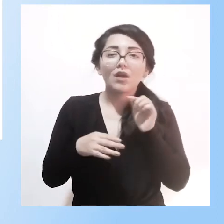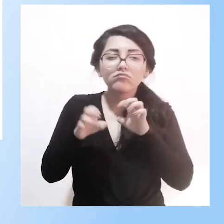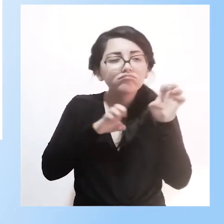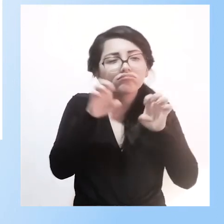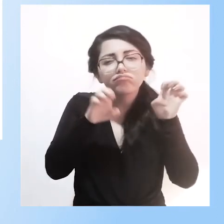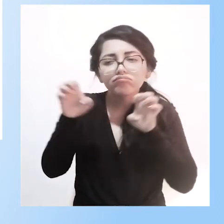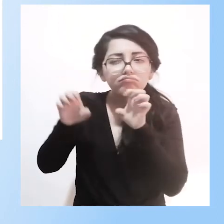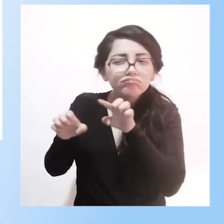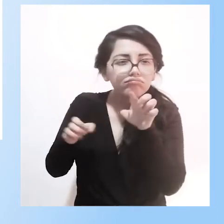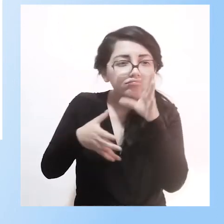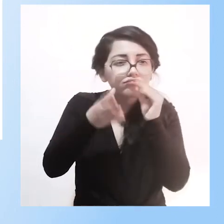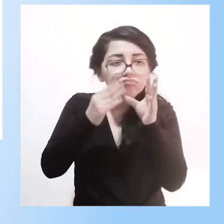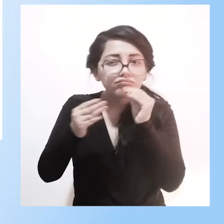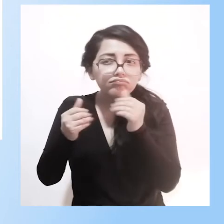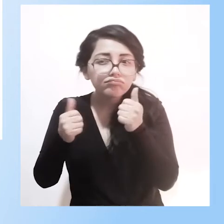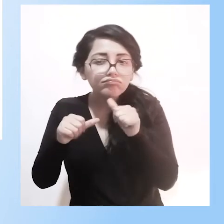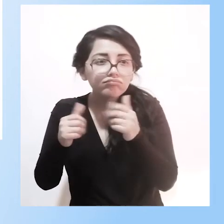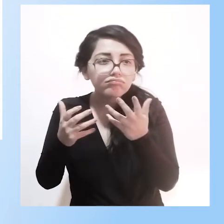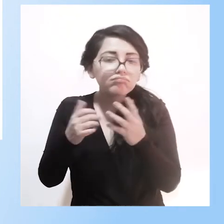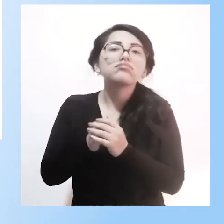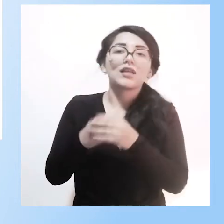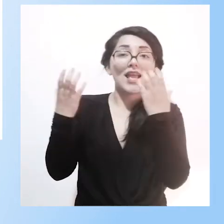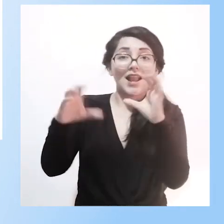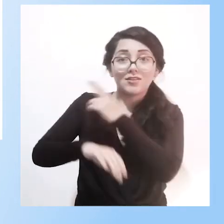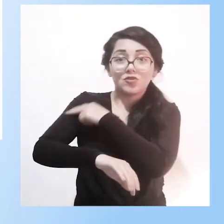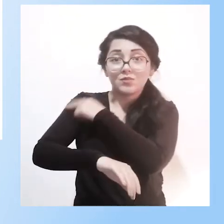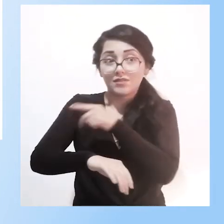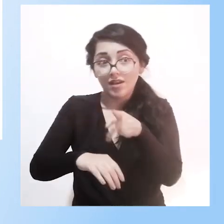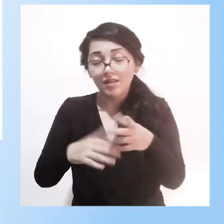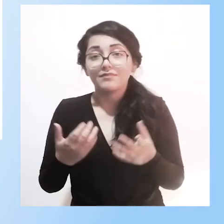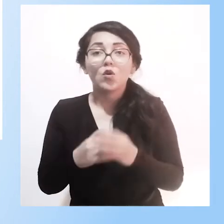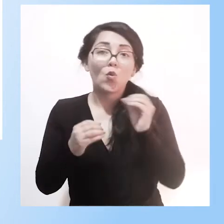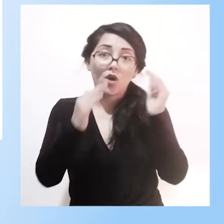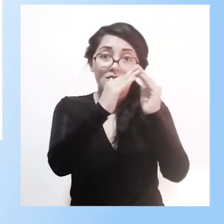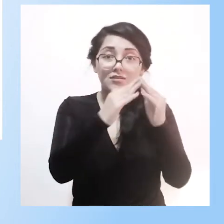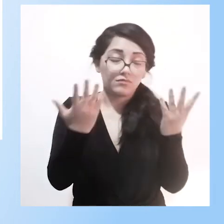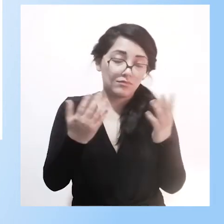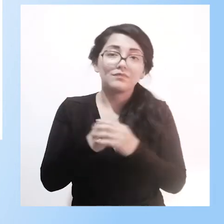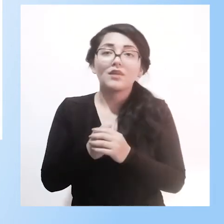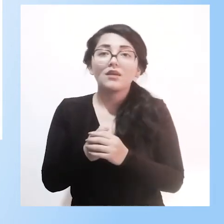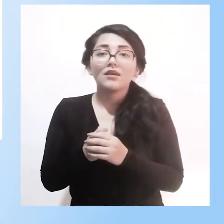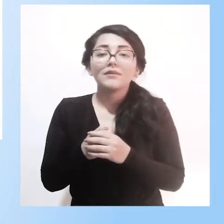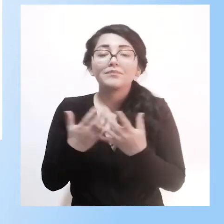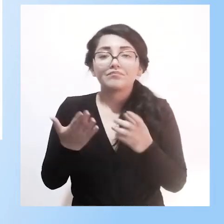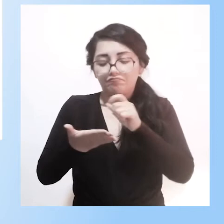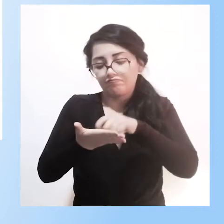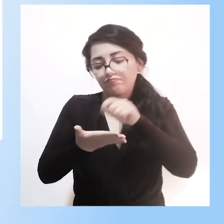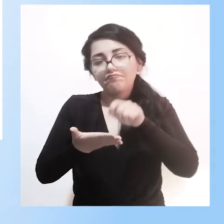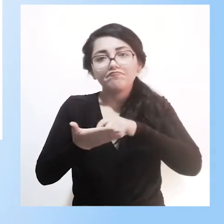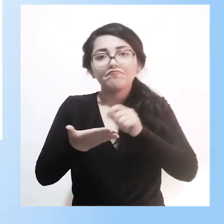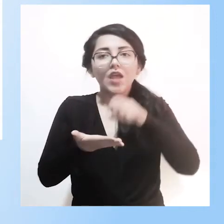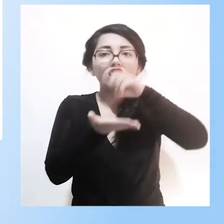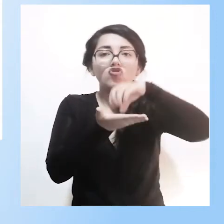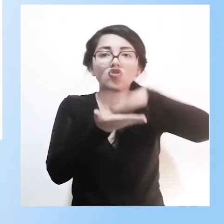estudiantes durante su permanencia en el establecimiento de salud o casa de acogida. Las calificaciones las registra en la ficha